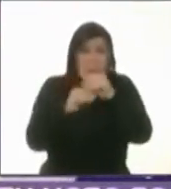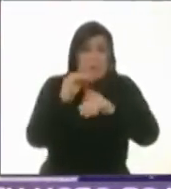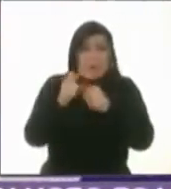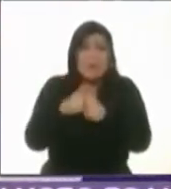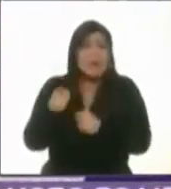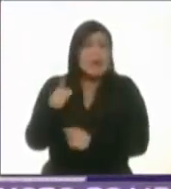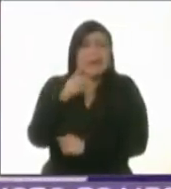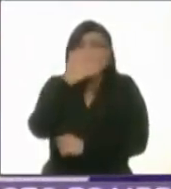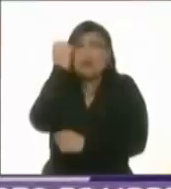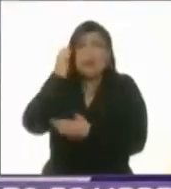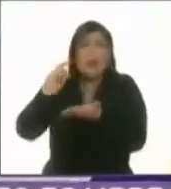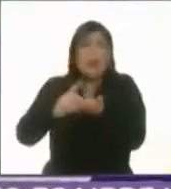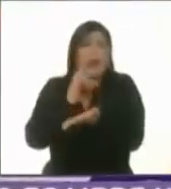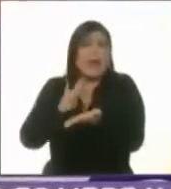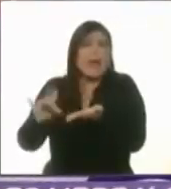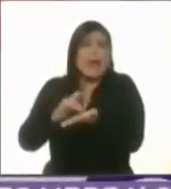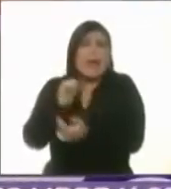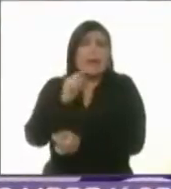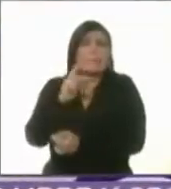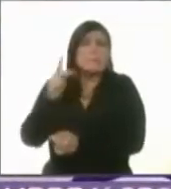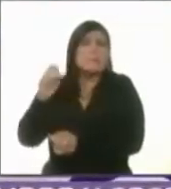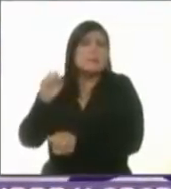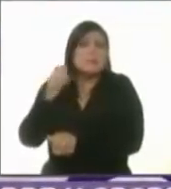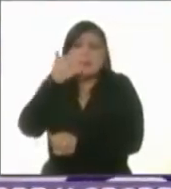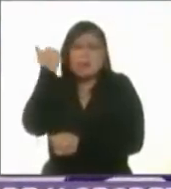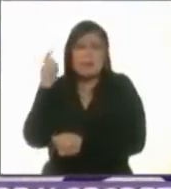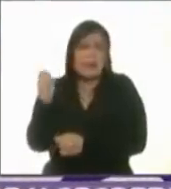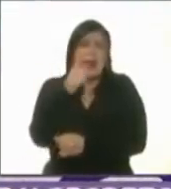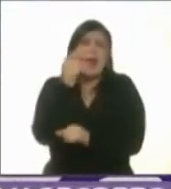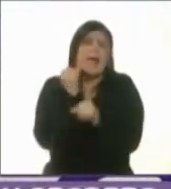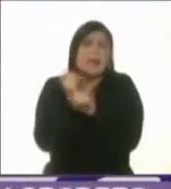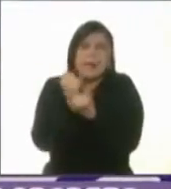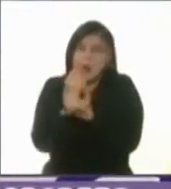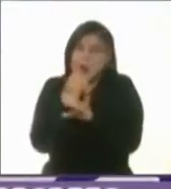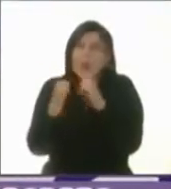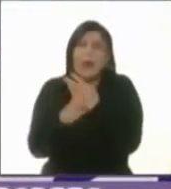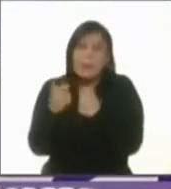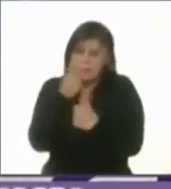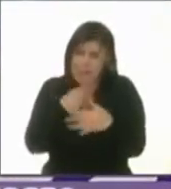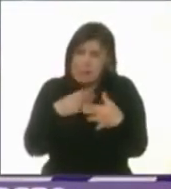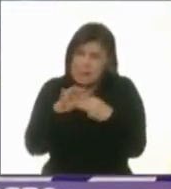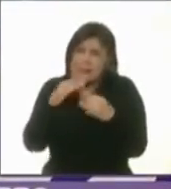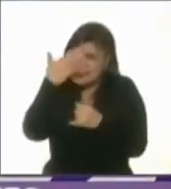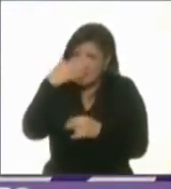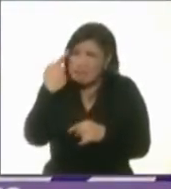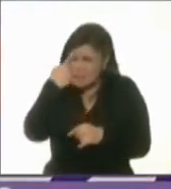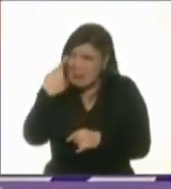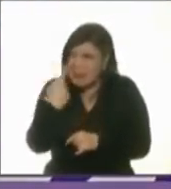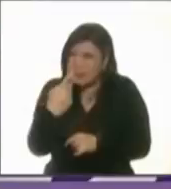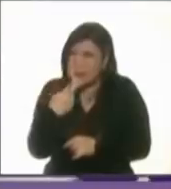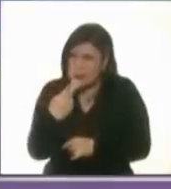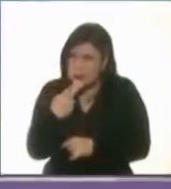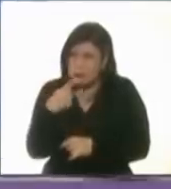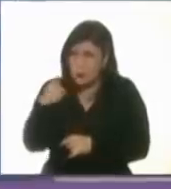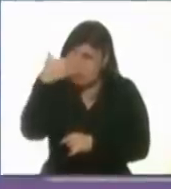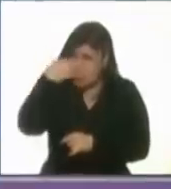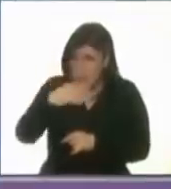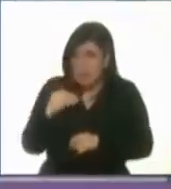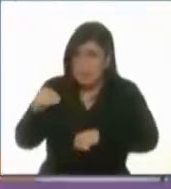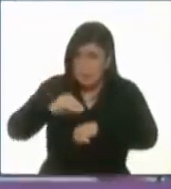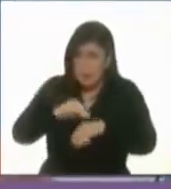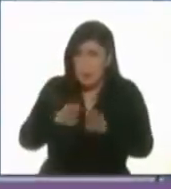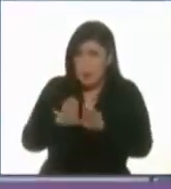son las apps. Háblame del internet de las cosas. ¿Sabes para qué sirve? ¿Sabes cómo lo puedes aplicar?